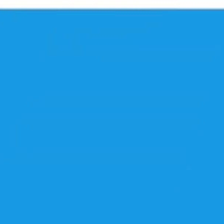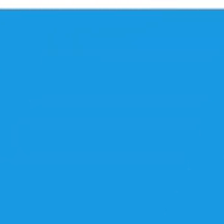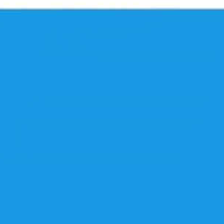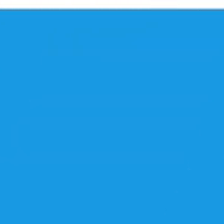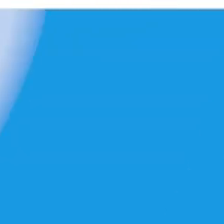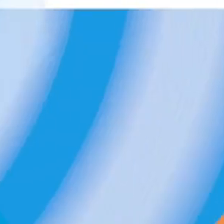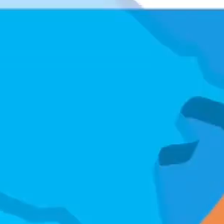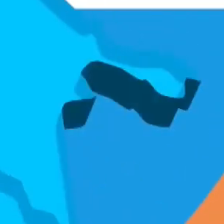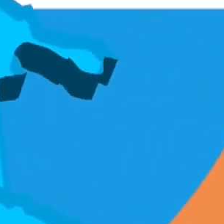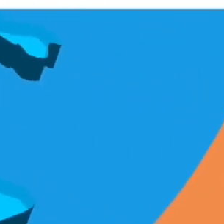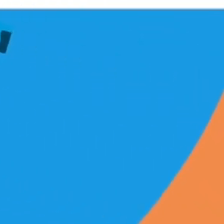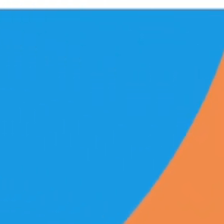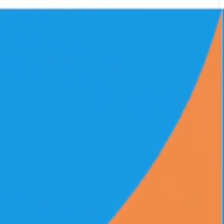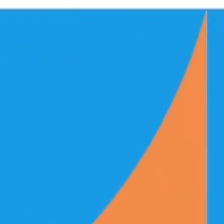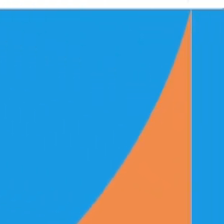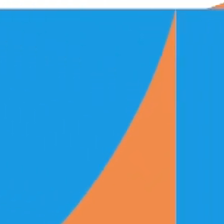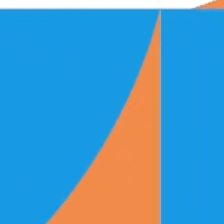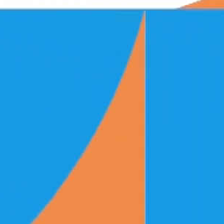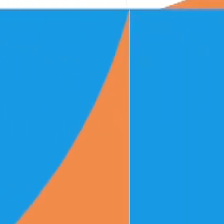Chau.